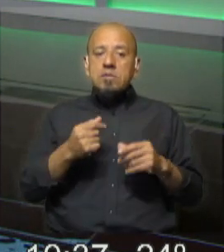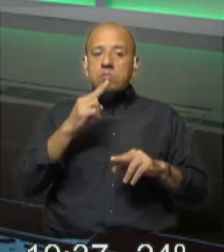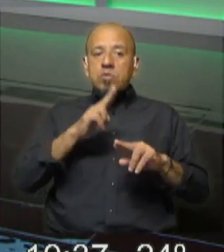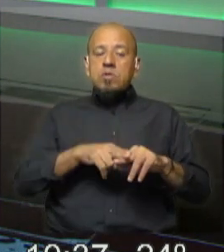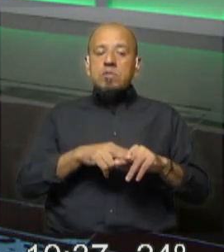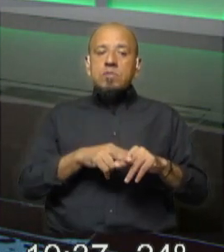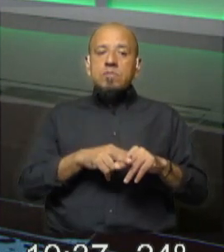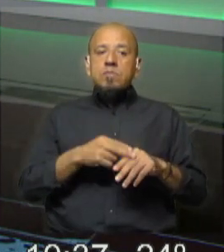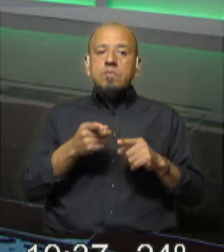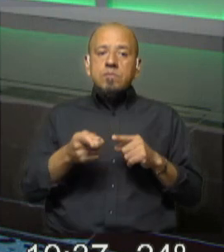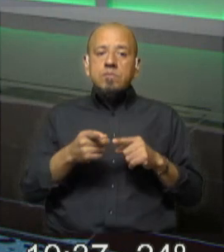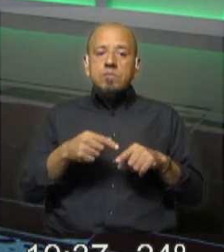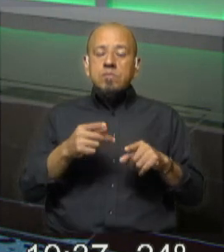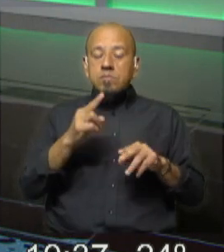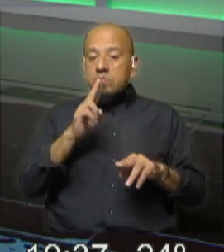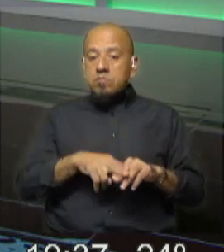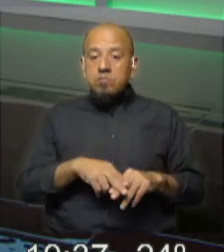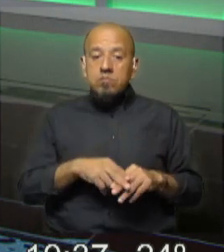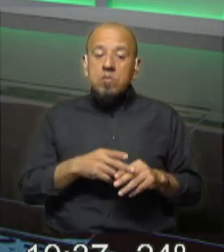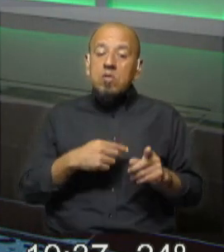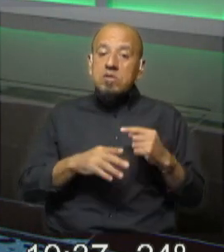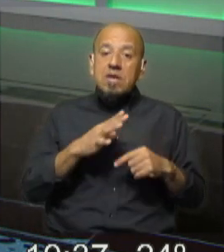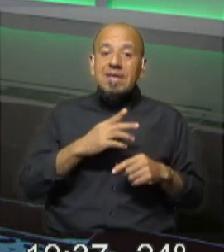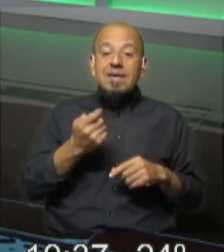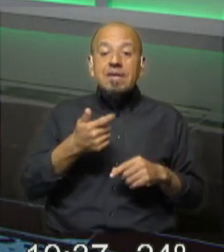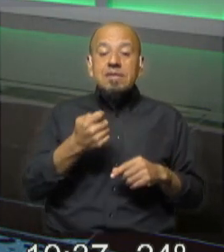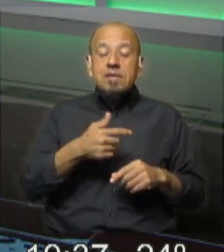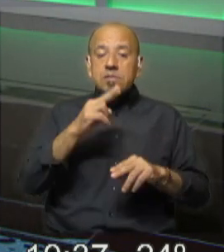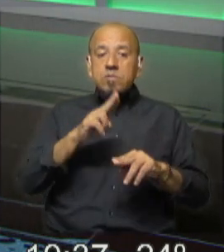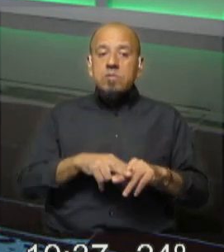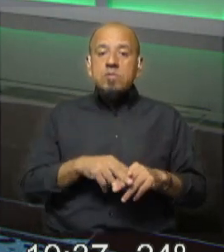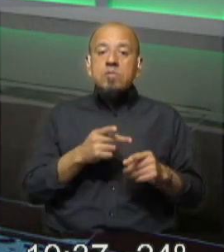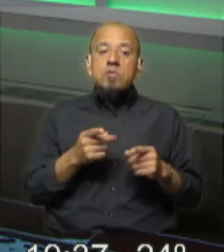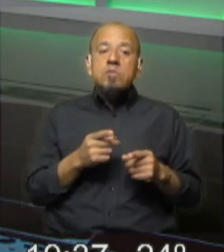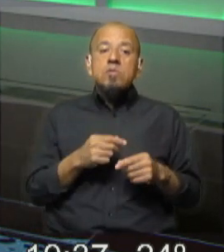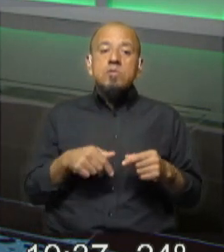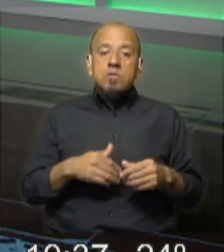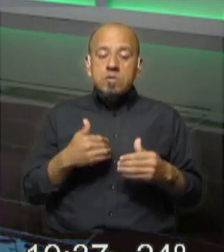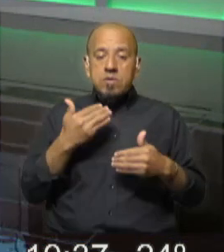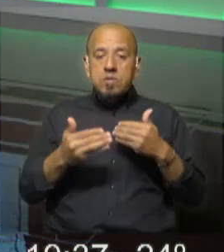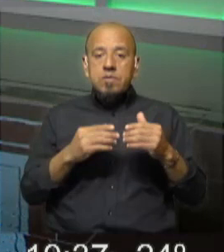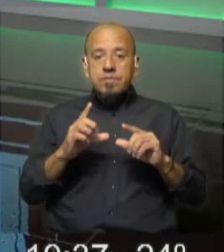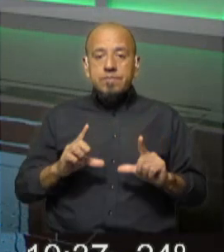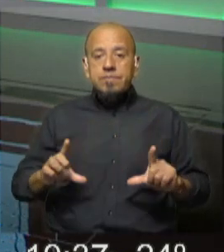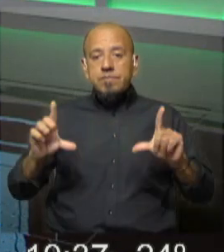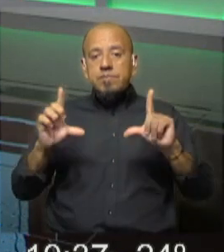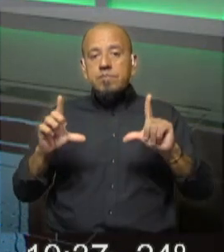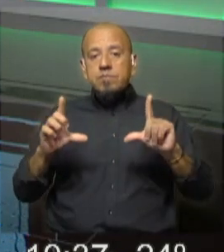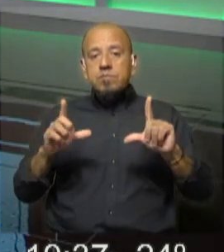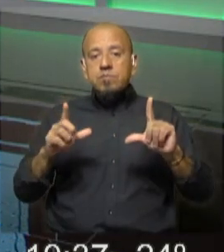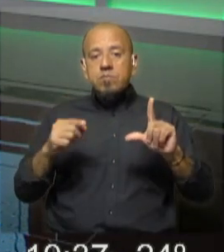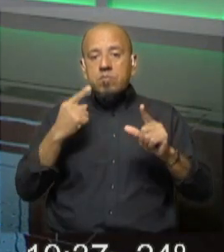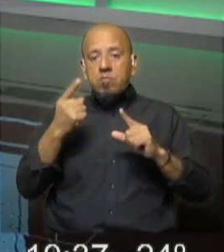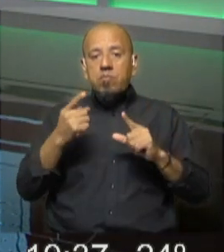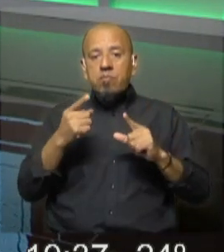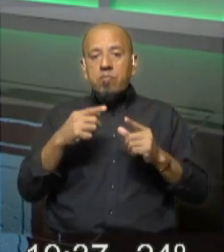que se intentó matar y no se asesinó o sea que eso también podría haber hecho variar el número avancemos y ahora sí vamos a ir viendo esto de las zonas